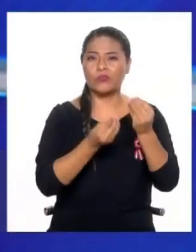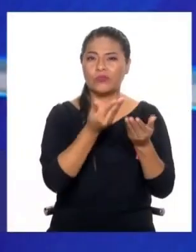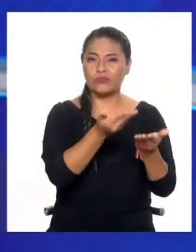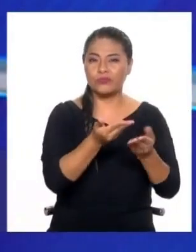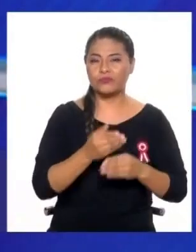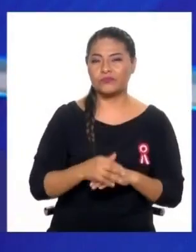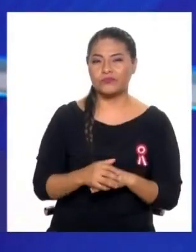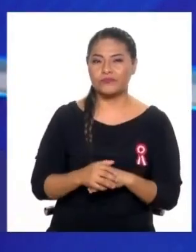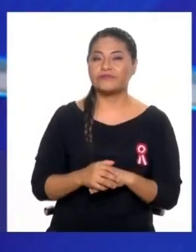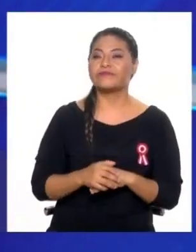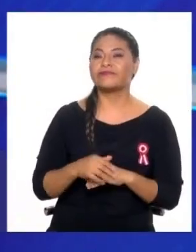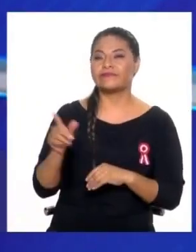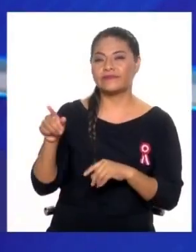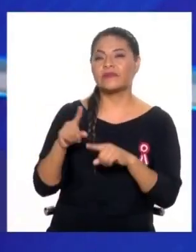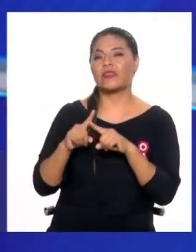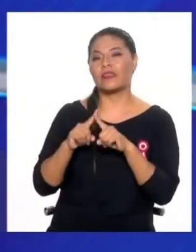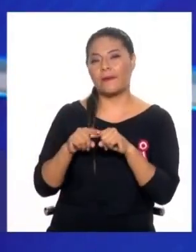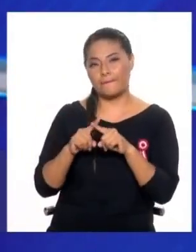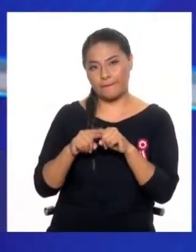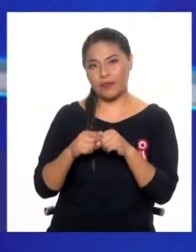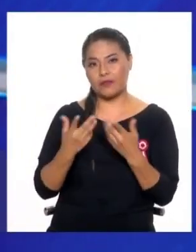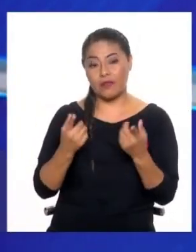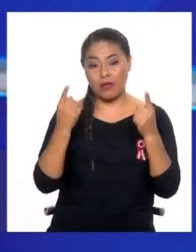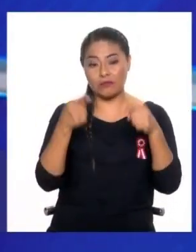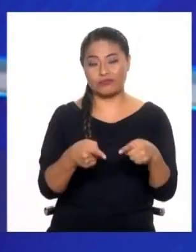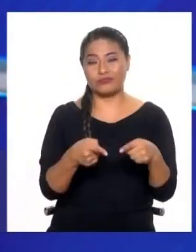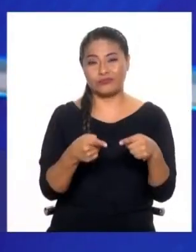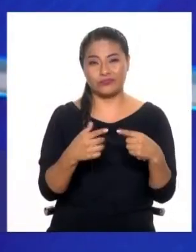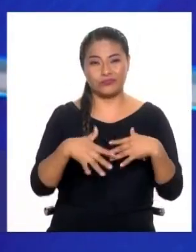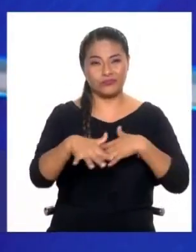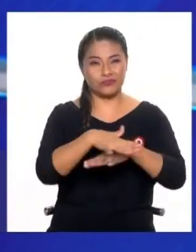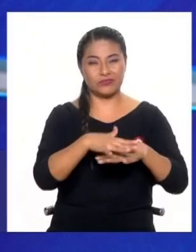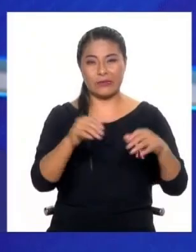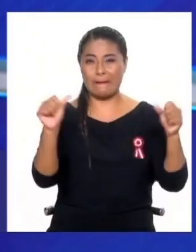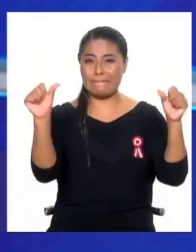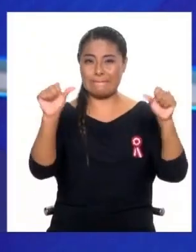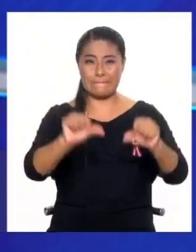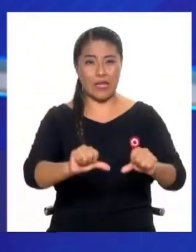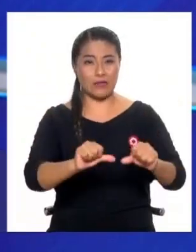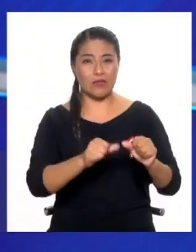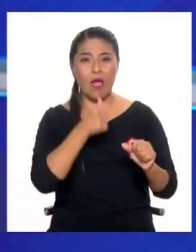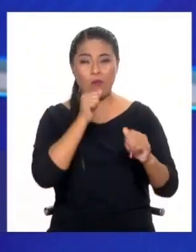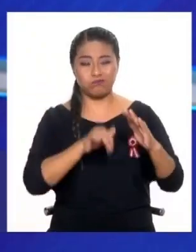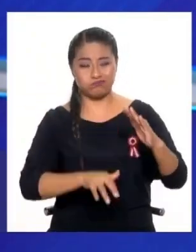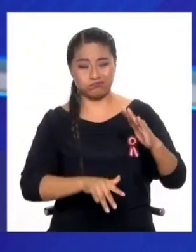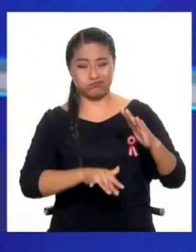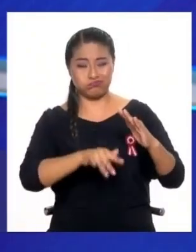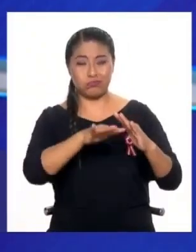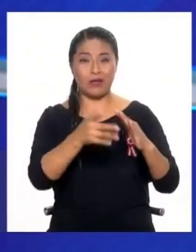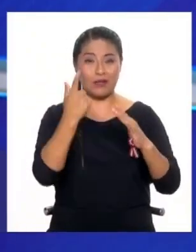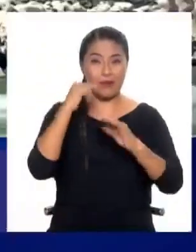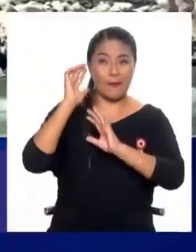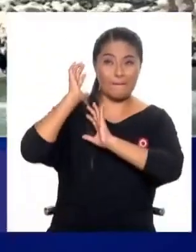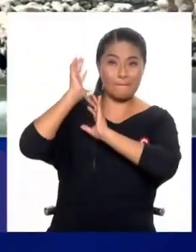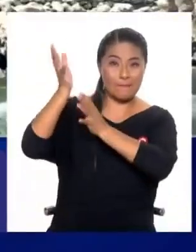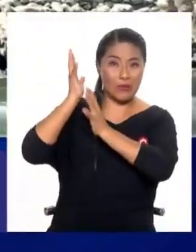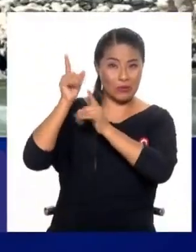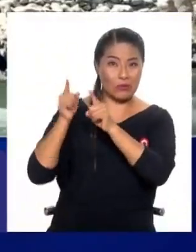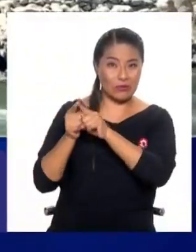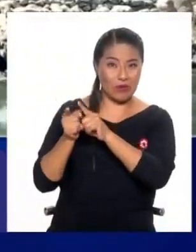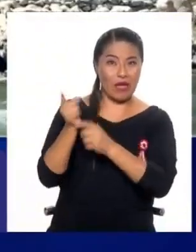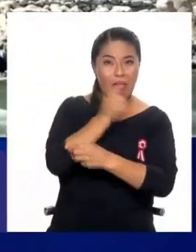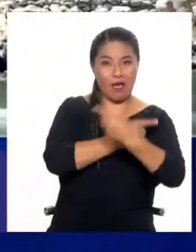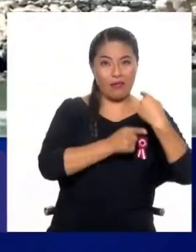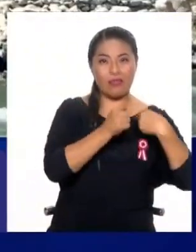depende del nivel de afectación, definitivamente. Si los niveles de inundación, como pasa en Piura desde los años 20, por ejemplo, que hay